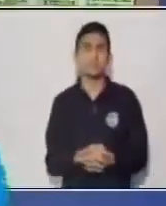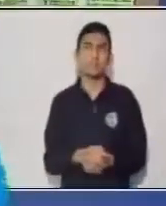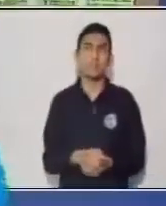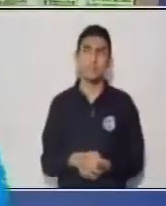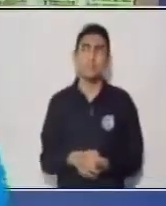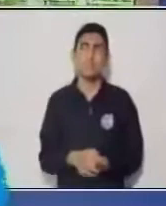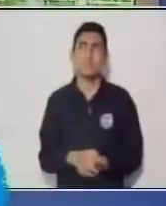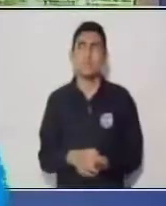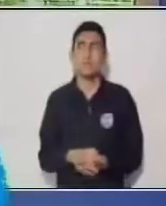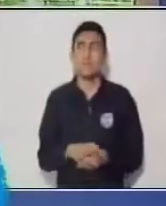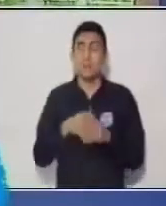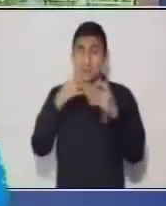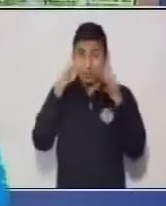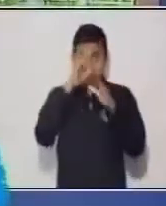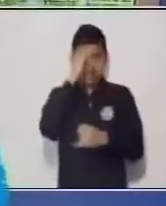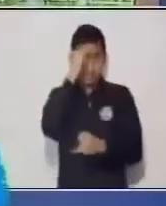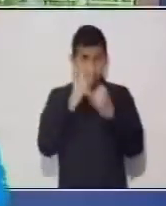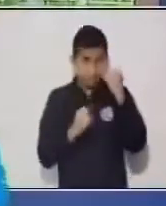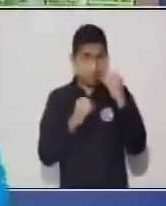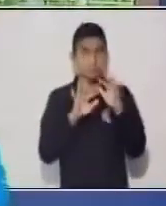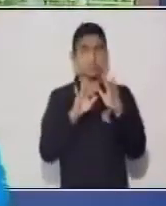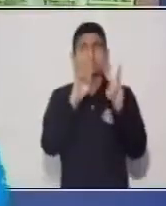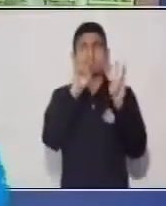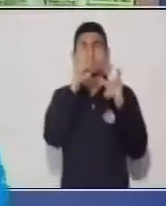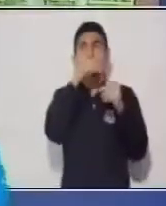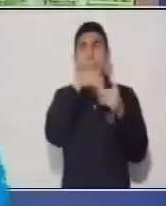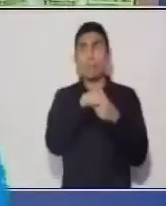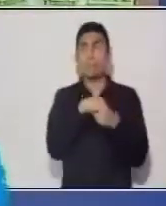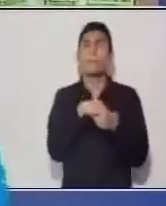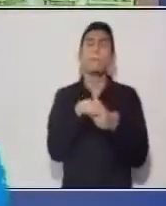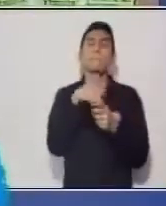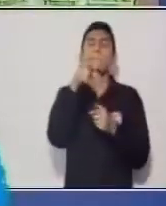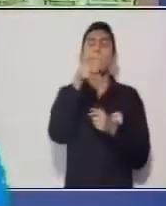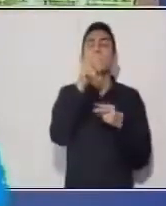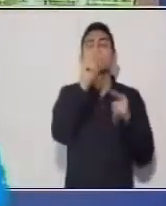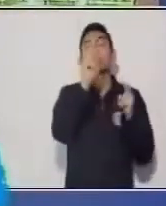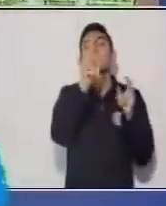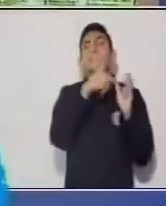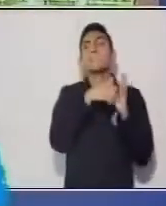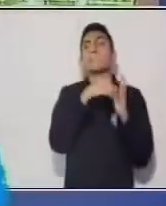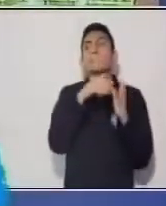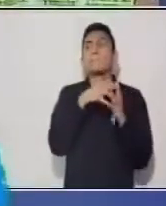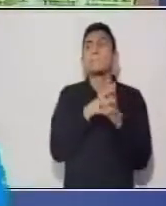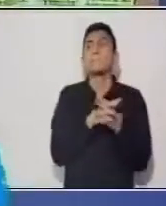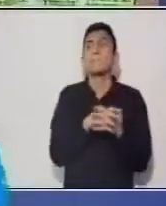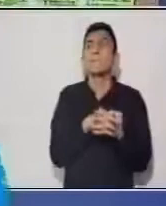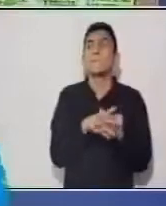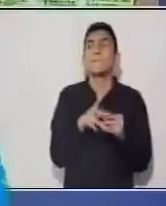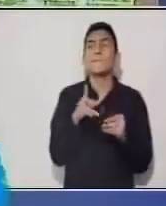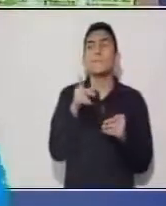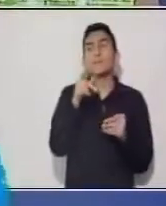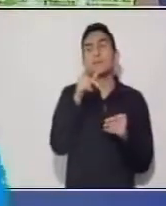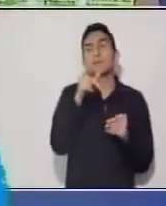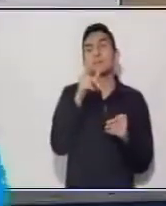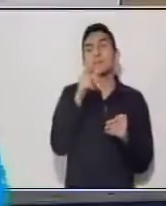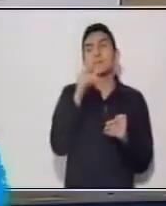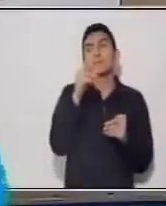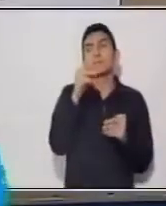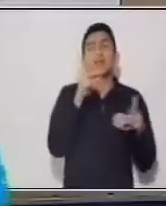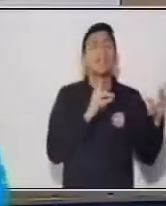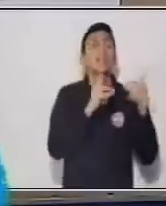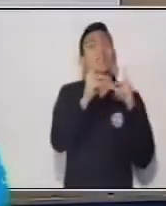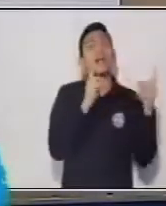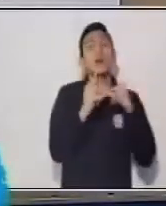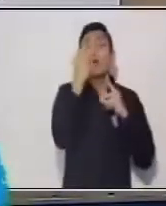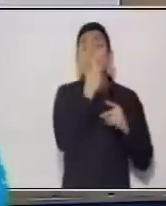Y el diálogo oral es el que nosotros encontramos cotidianamente. Es el que